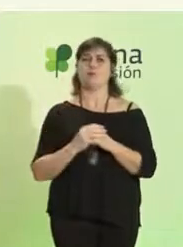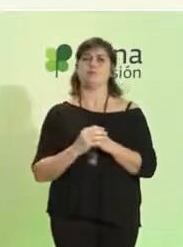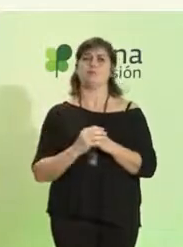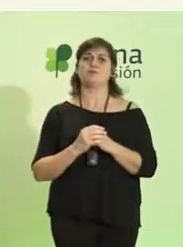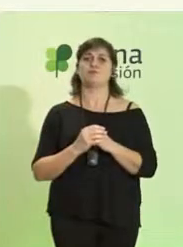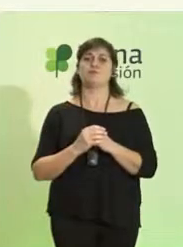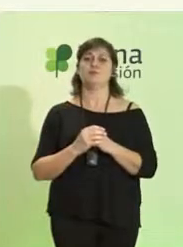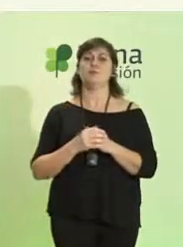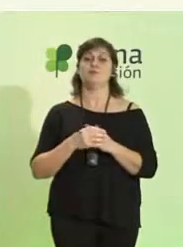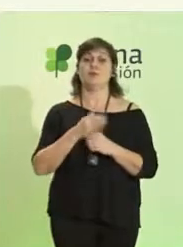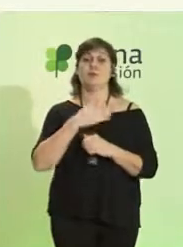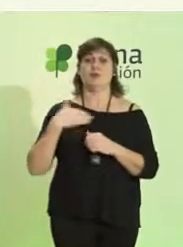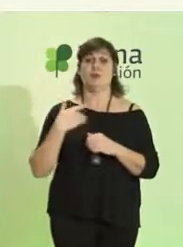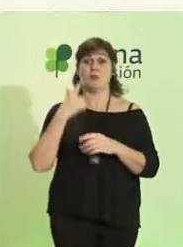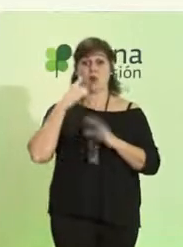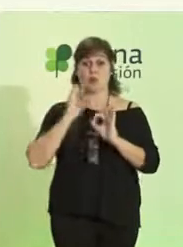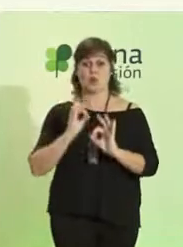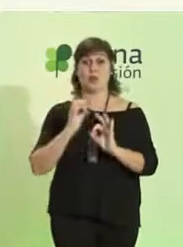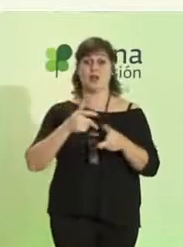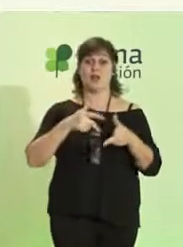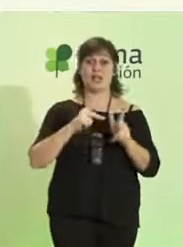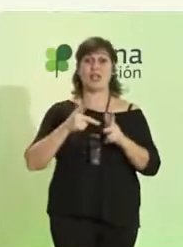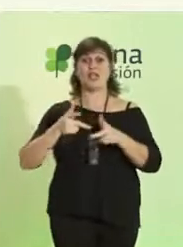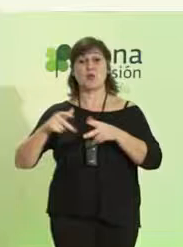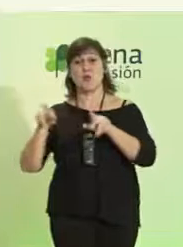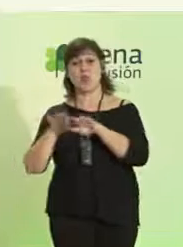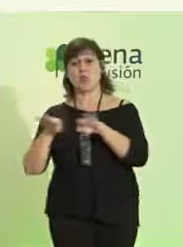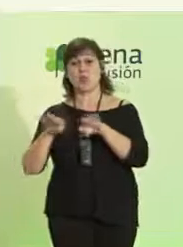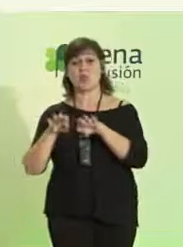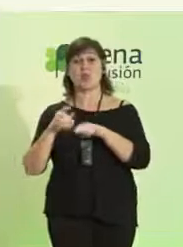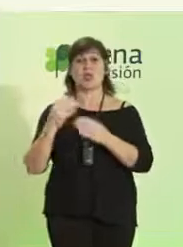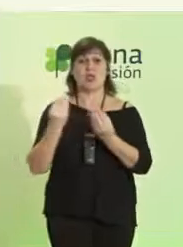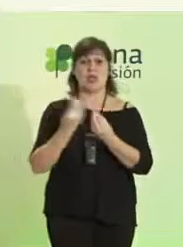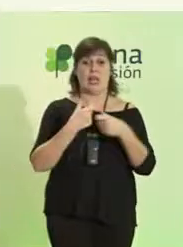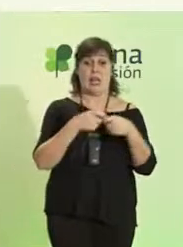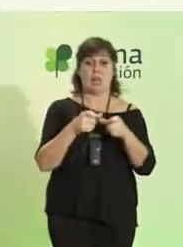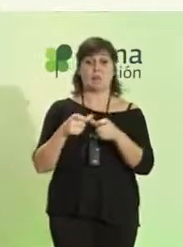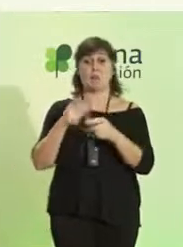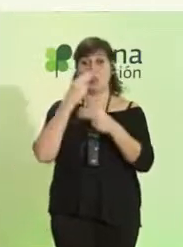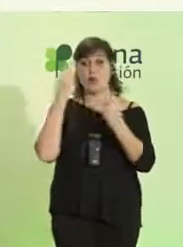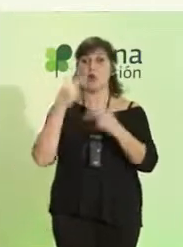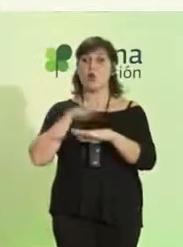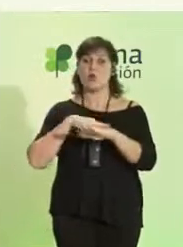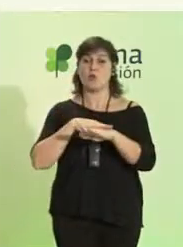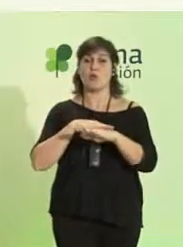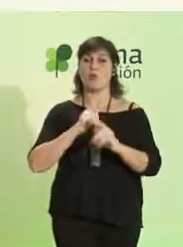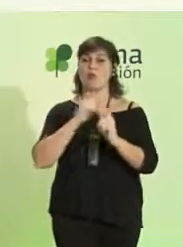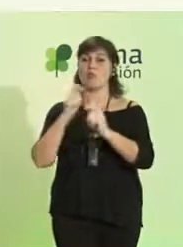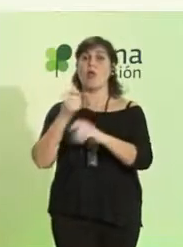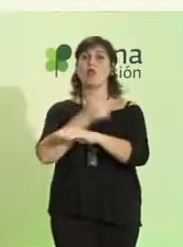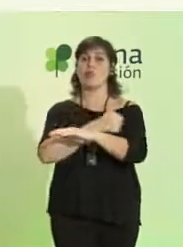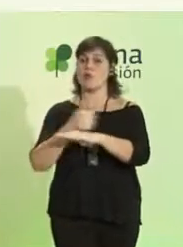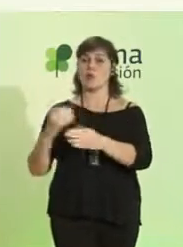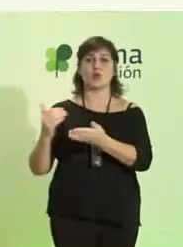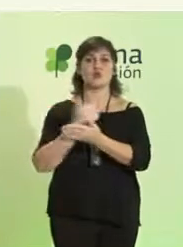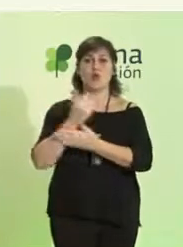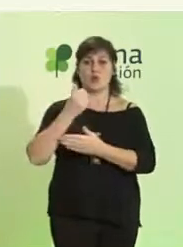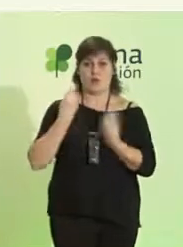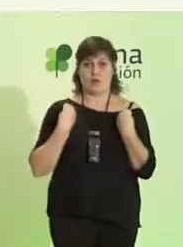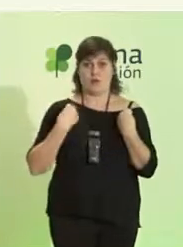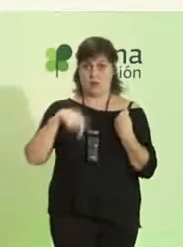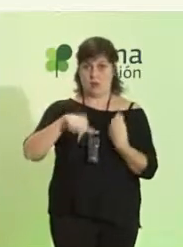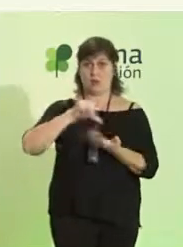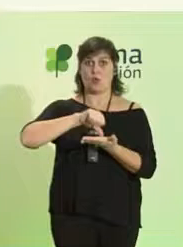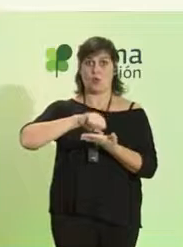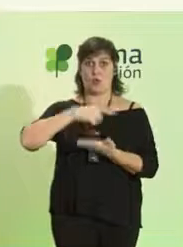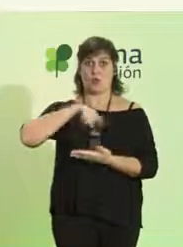Queremos asegurar la libertad y la igualdad desde el ámbito de lo público y desde el Gobierno a todos los ciudadanos y ciudadanas que viven en nuestra ciudad.